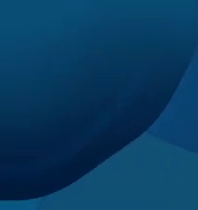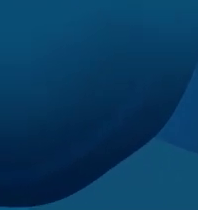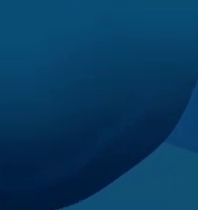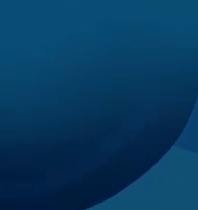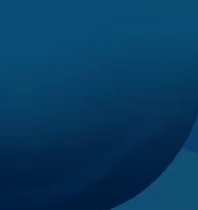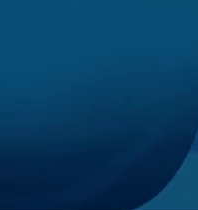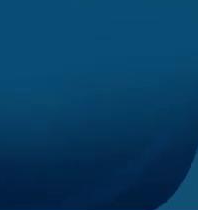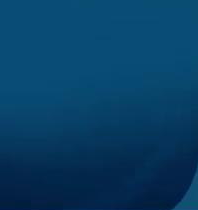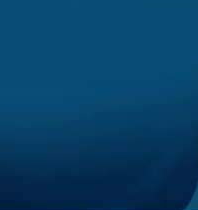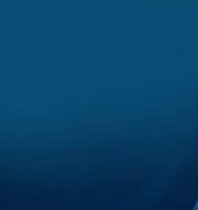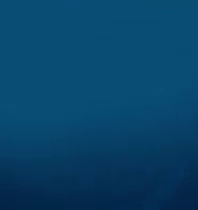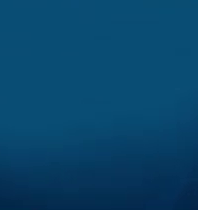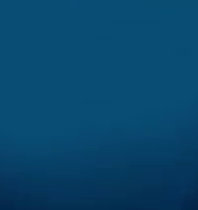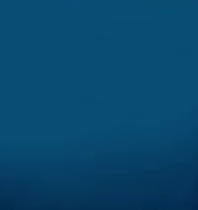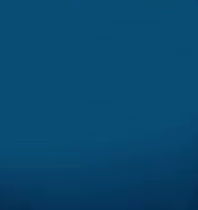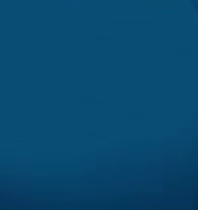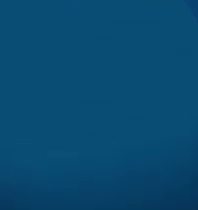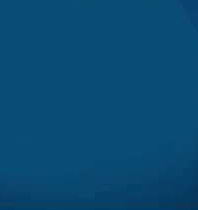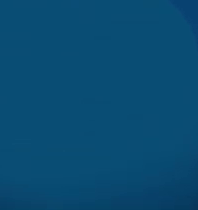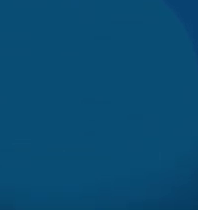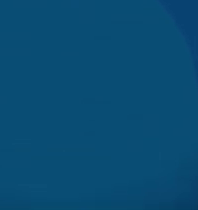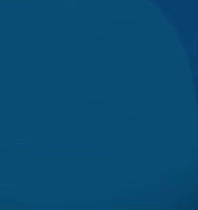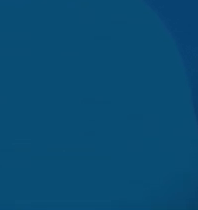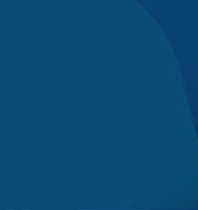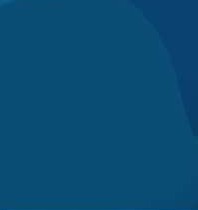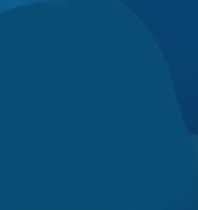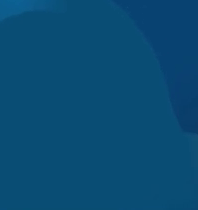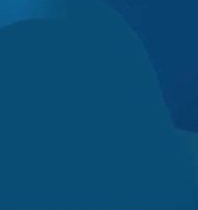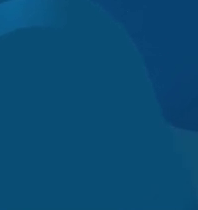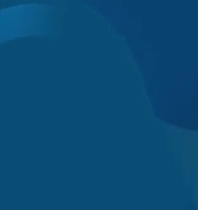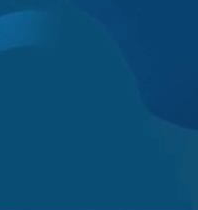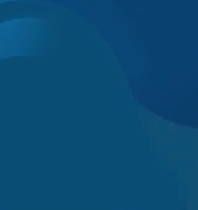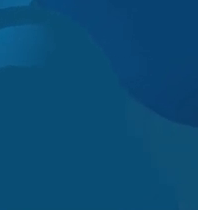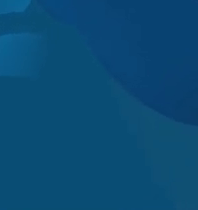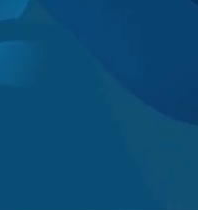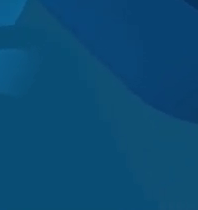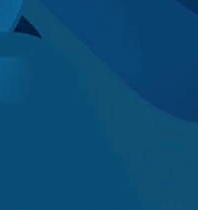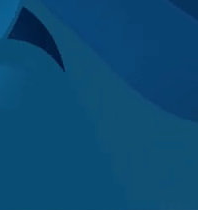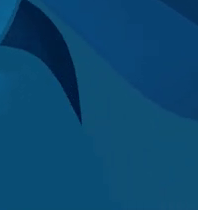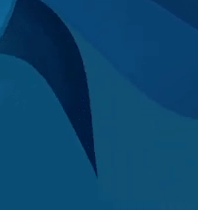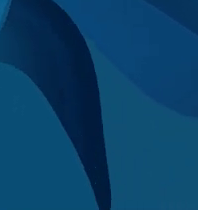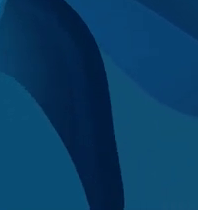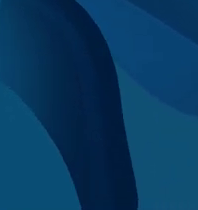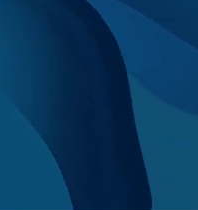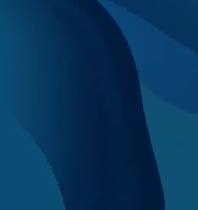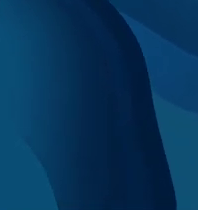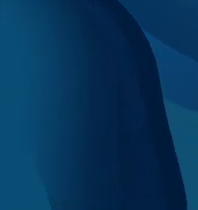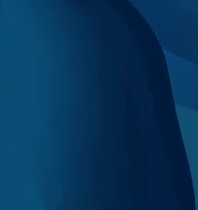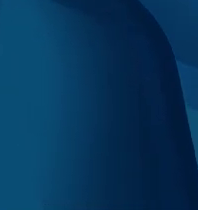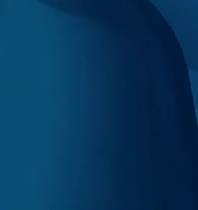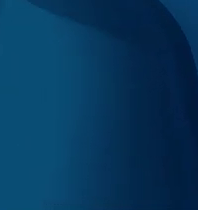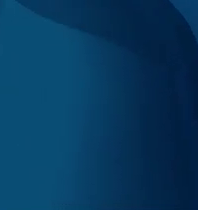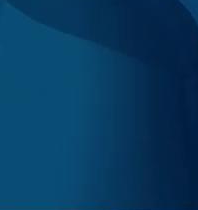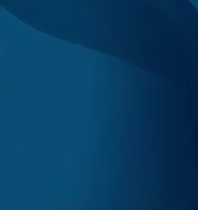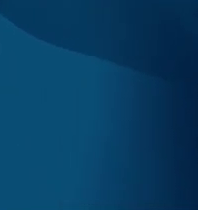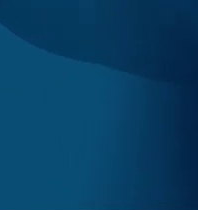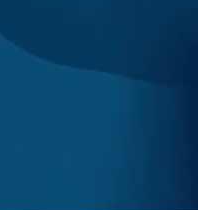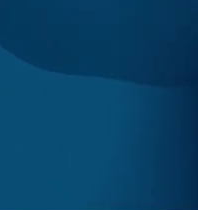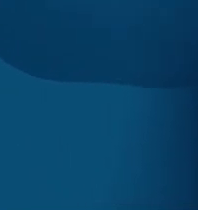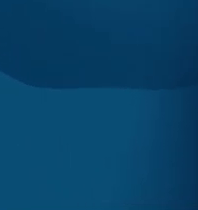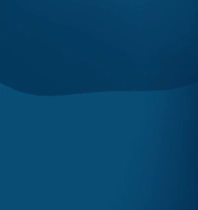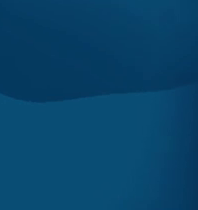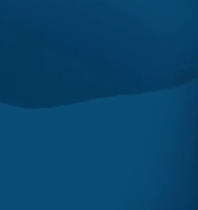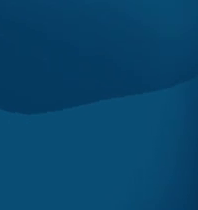Es el encanto de las damas y de los caballeros gloria. Porque no hay nada más